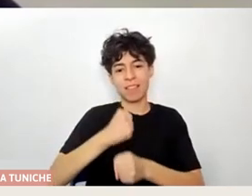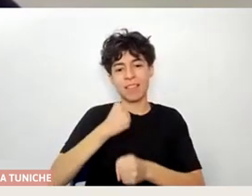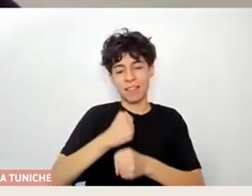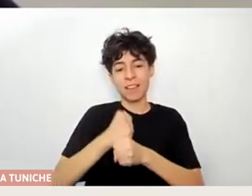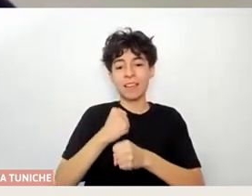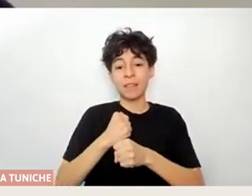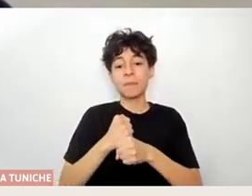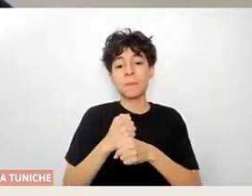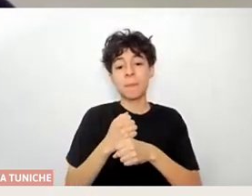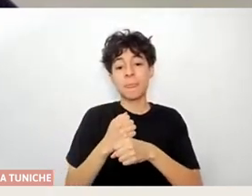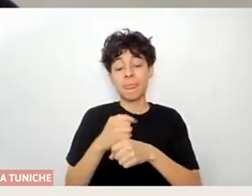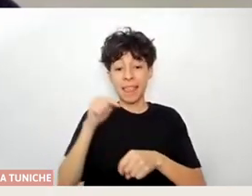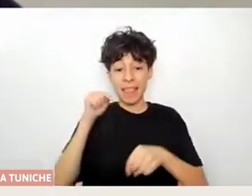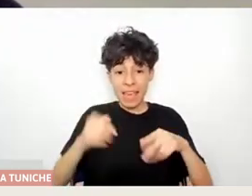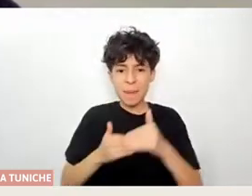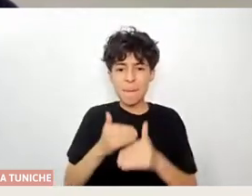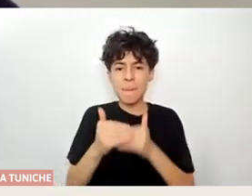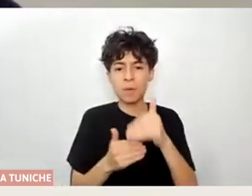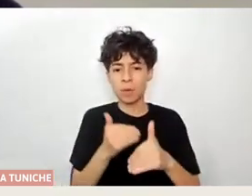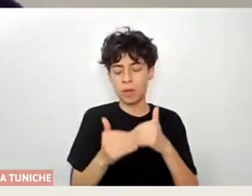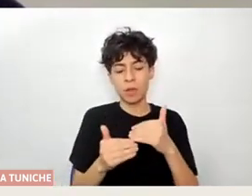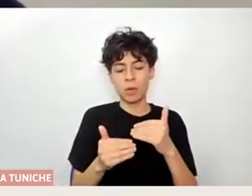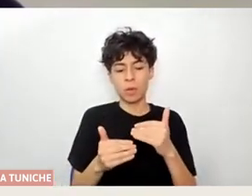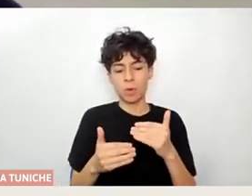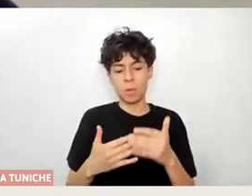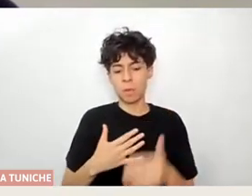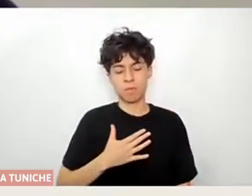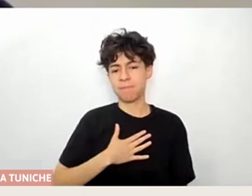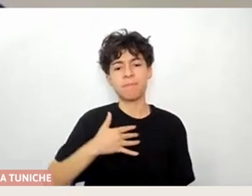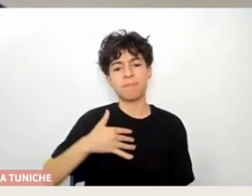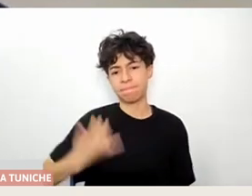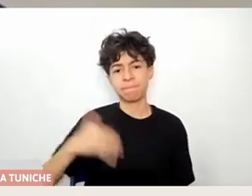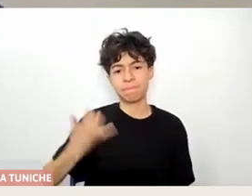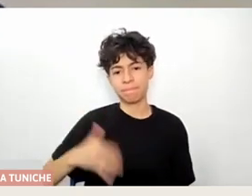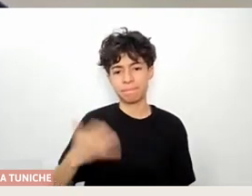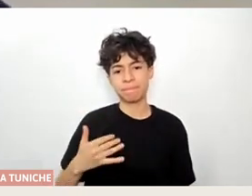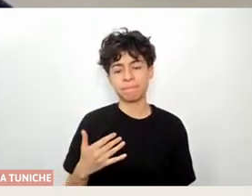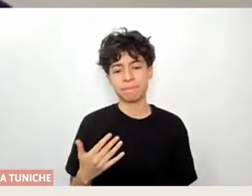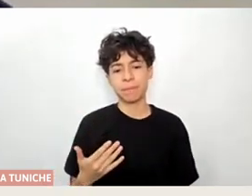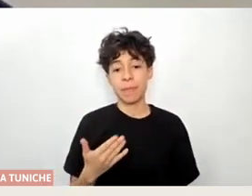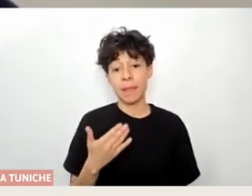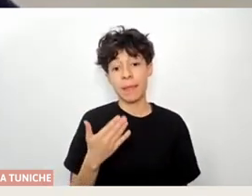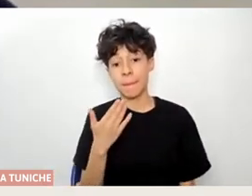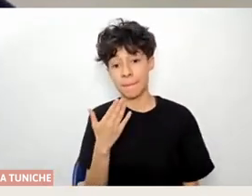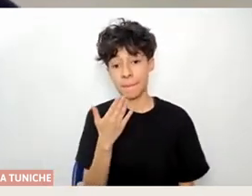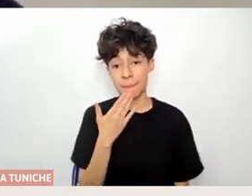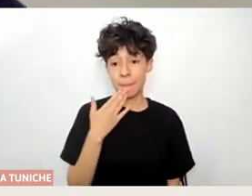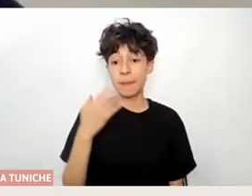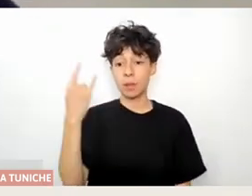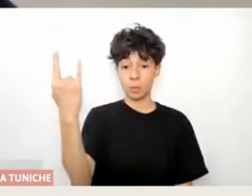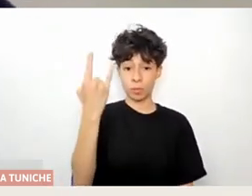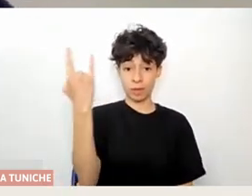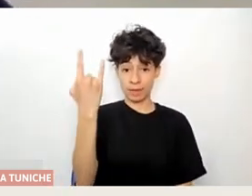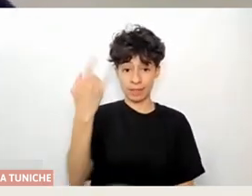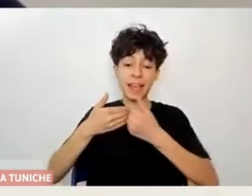La verdad, ha sido para mí un proceso súper, súper importante en el que hacer, y ahí me gustaría también agradecer a la Universidad Abierta de Recoleta, que